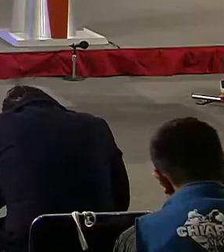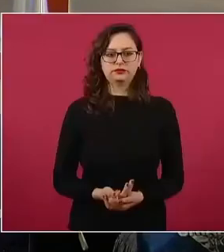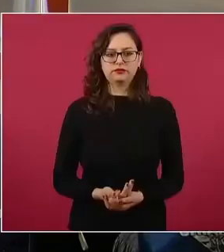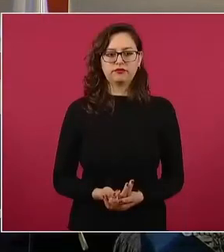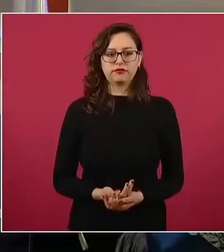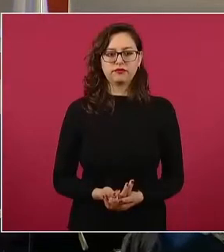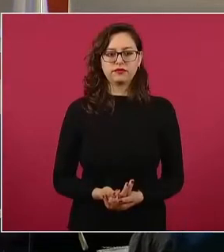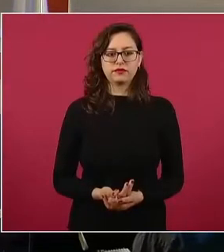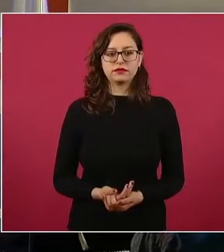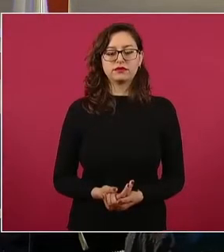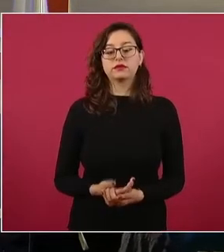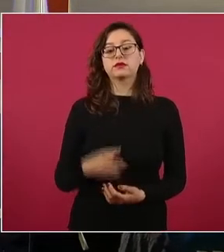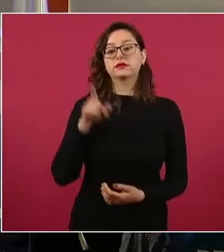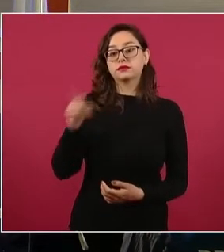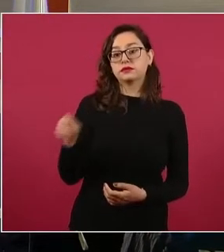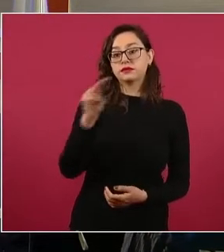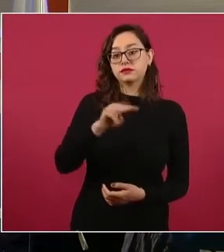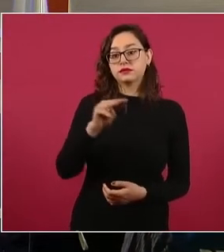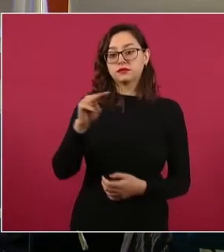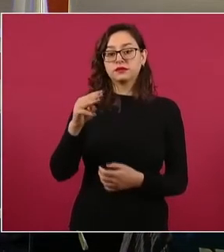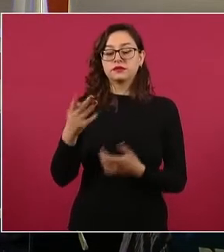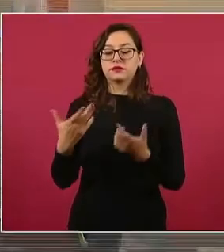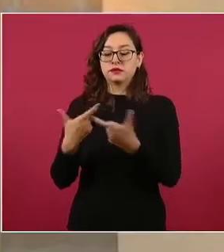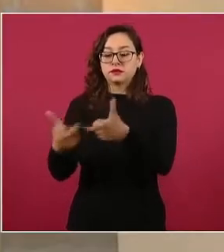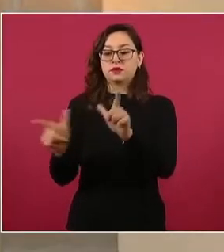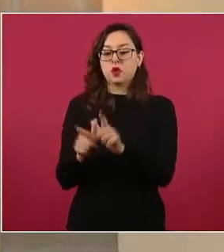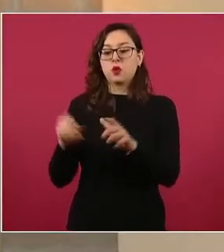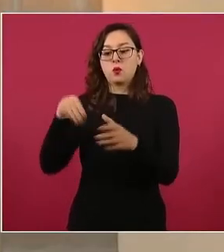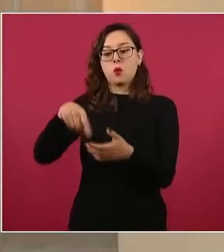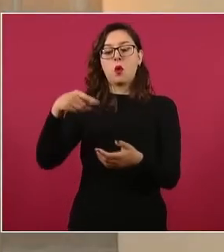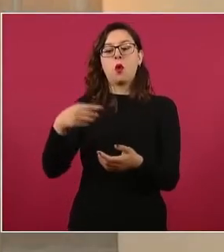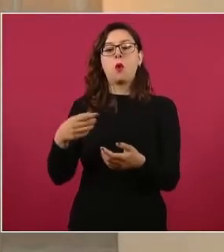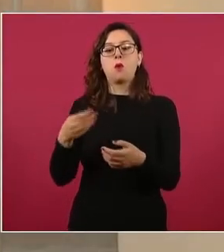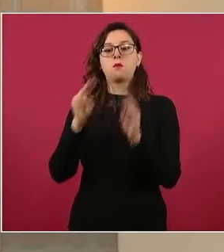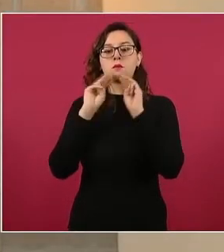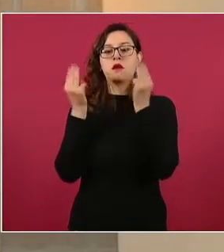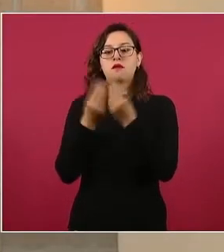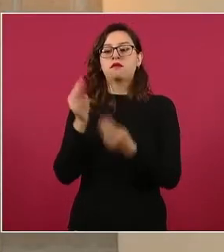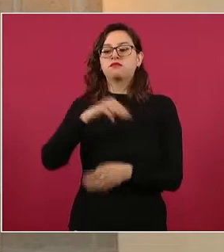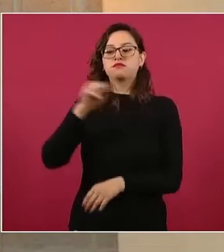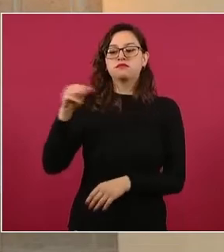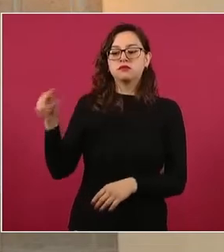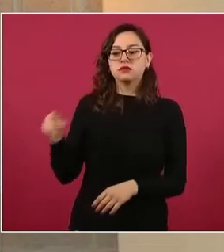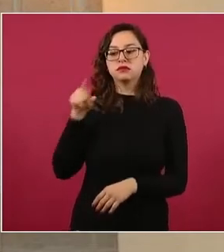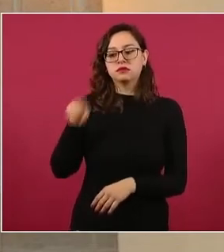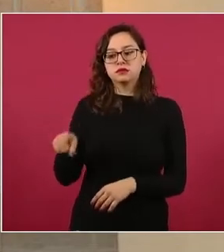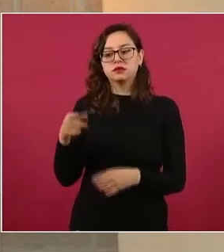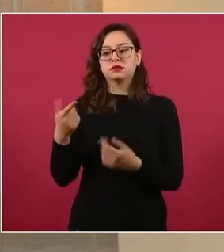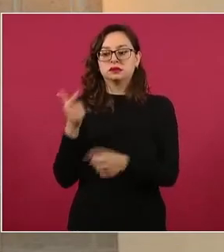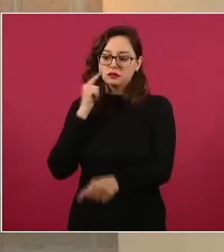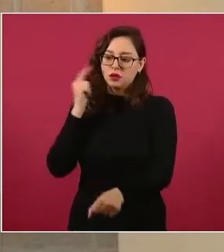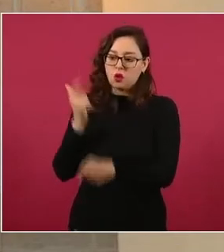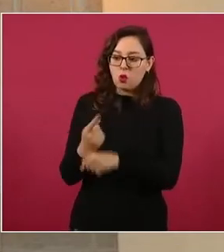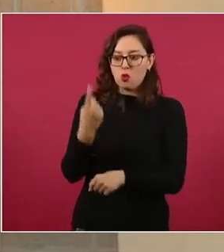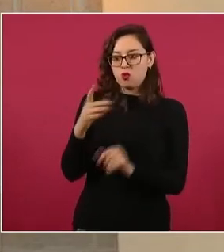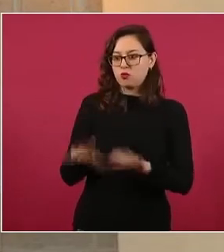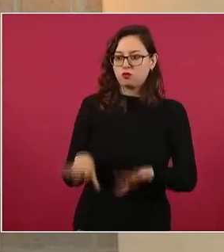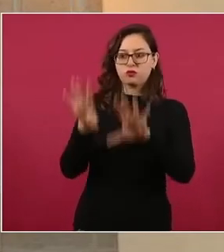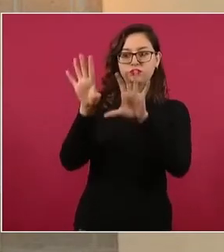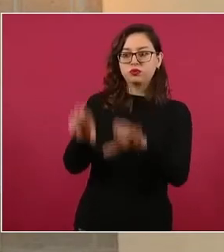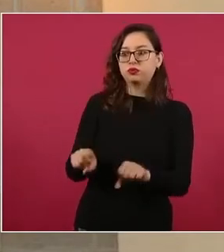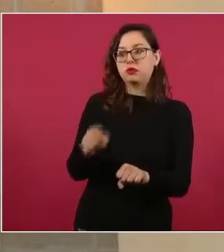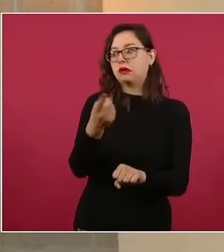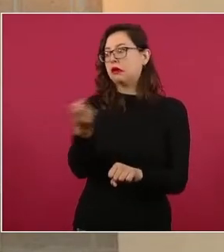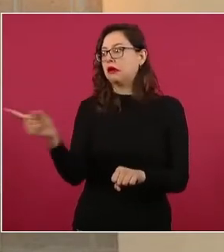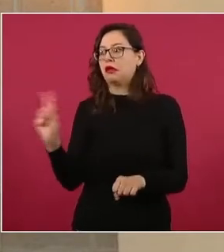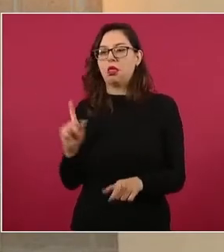familia michoacana abrió fuego contra elementos de la fiscalía y de la Secretaría de Seguridad Pública del Estado de México.